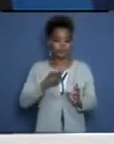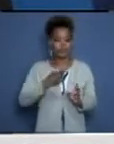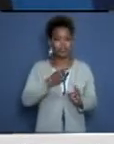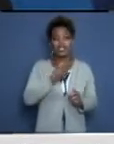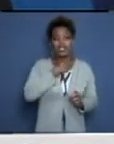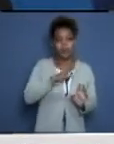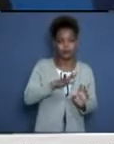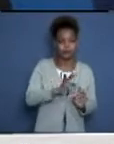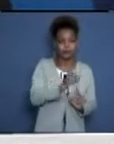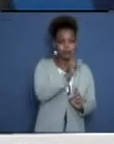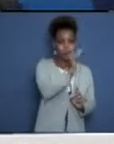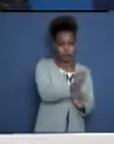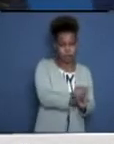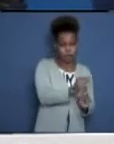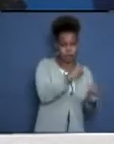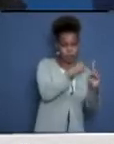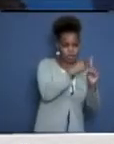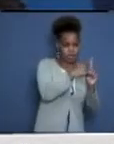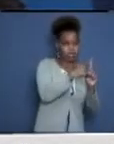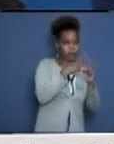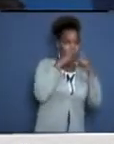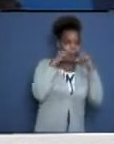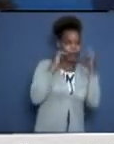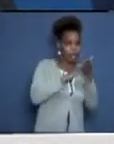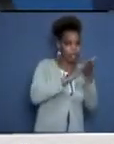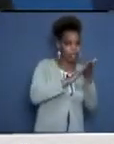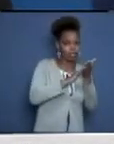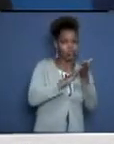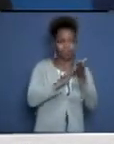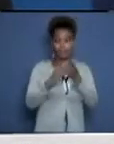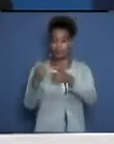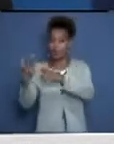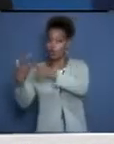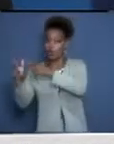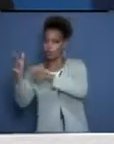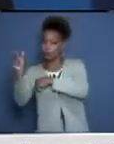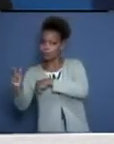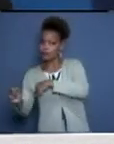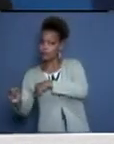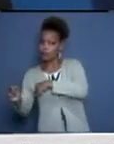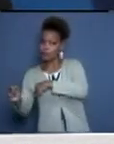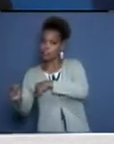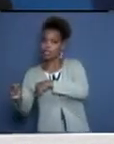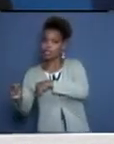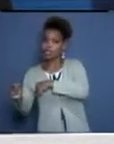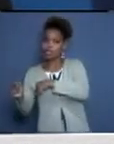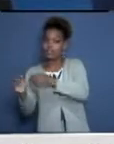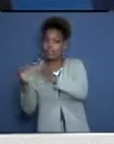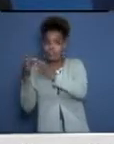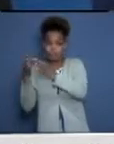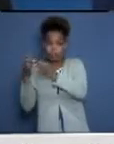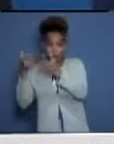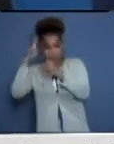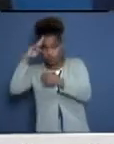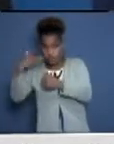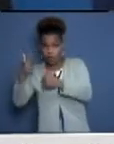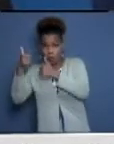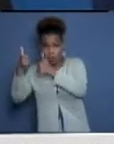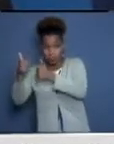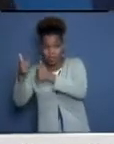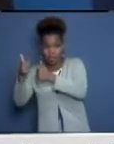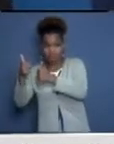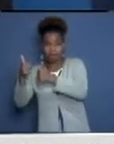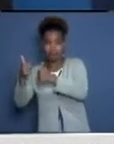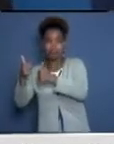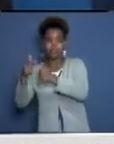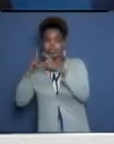infectado, está sin azubuco, y yo estoy sin azubuco infectado y yo paso por al lado suyo, si usted no tose y me contagie